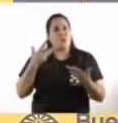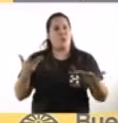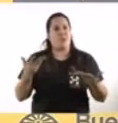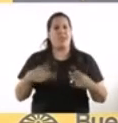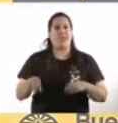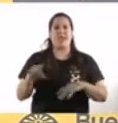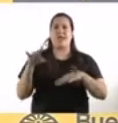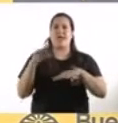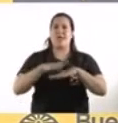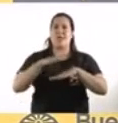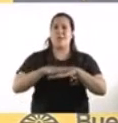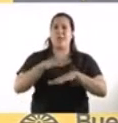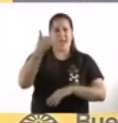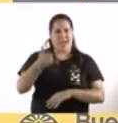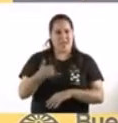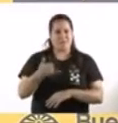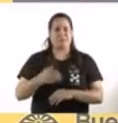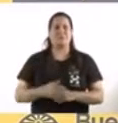desde que empezó la pandemia.